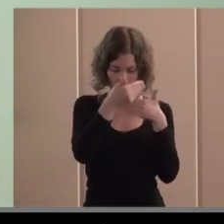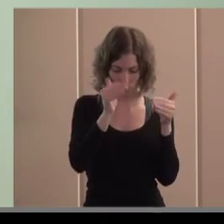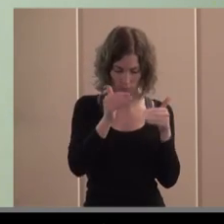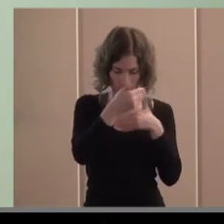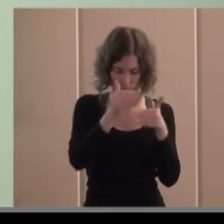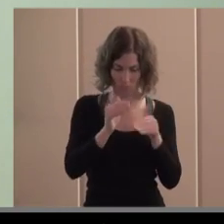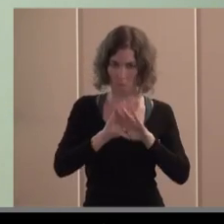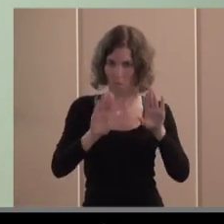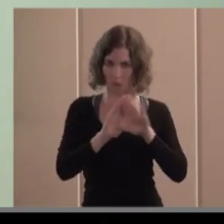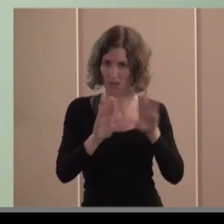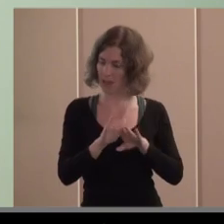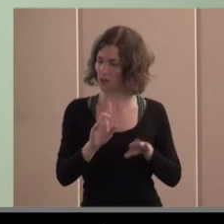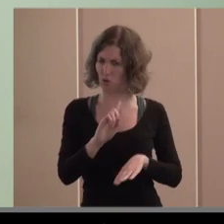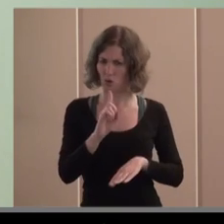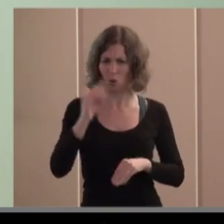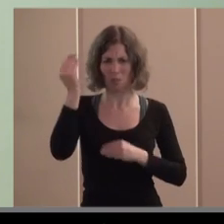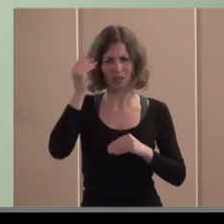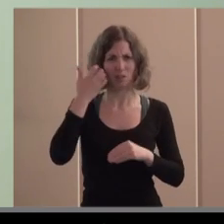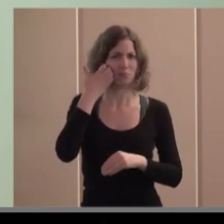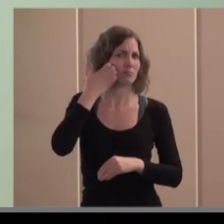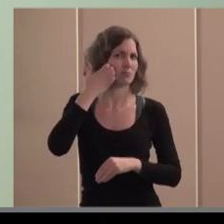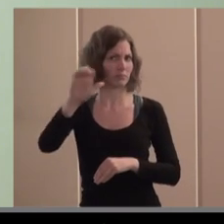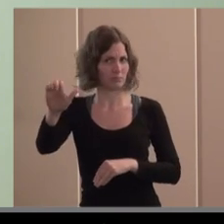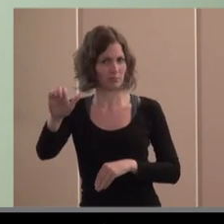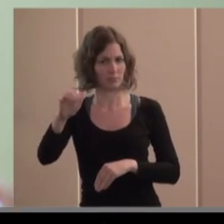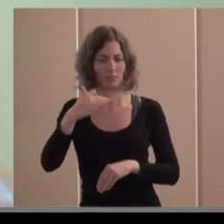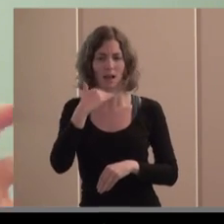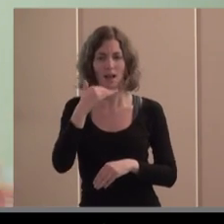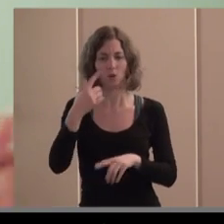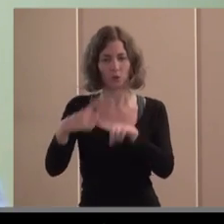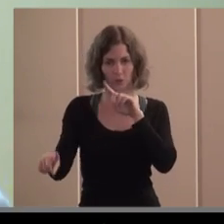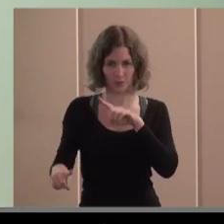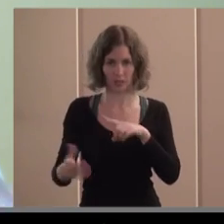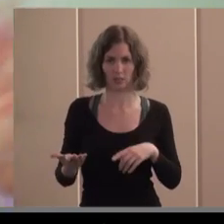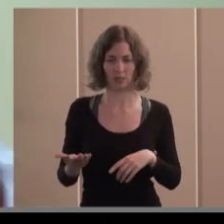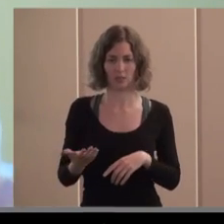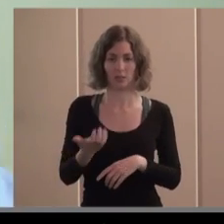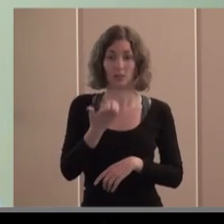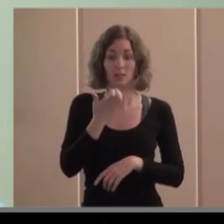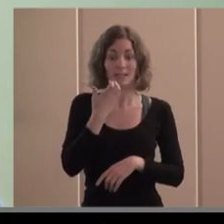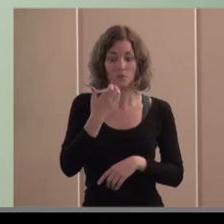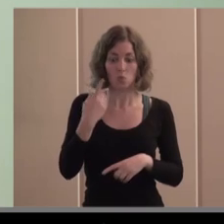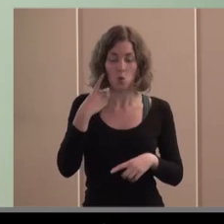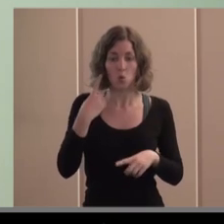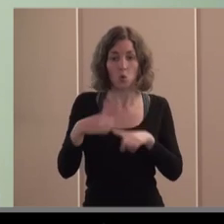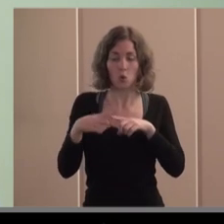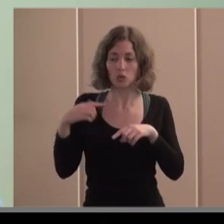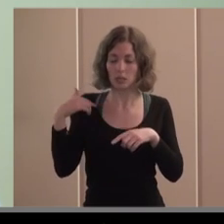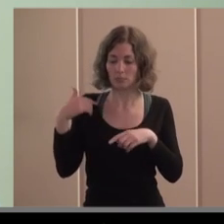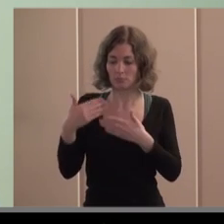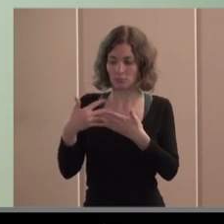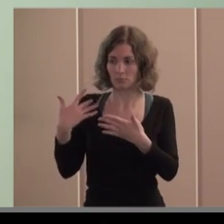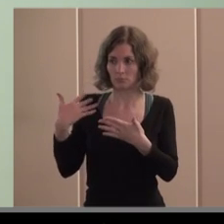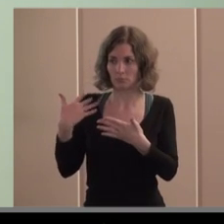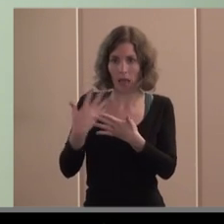tenazas y de que tenemos en casa con todas las cosas pues no tenemos que vaciar la caja y empezar a a pensar